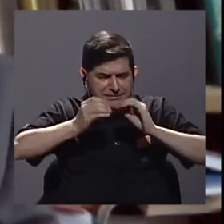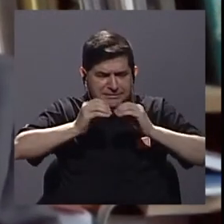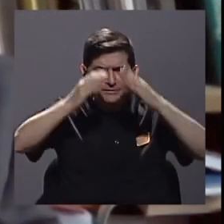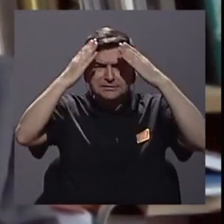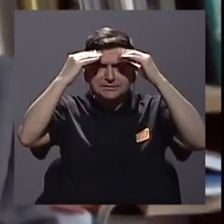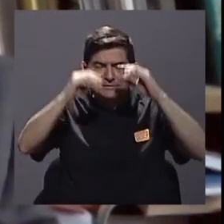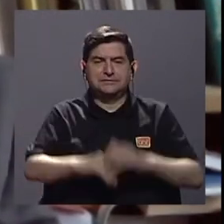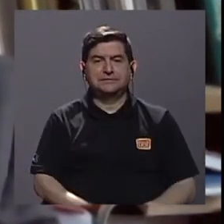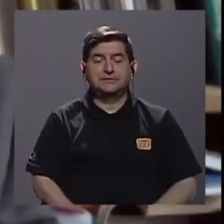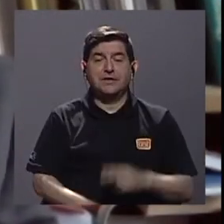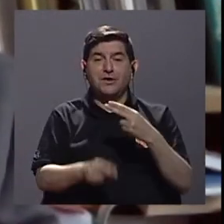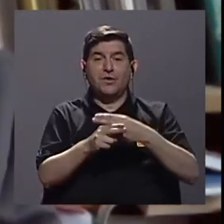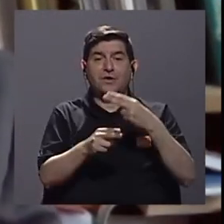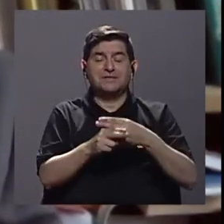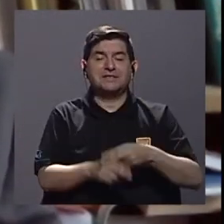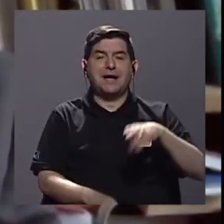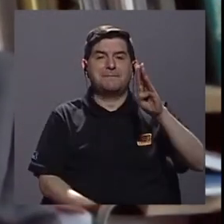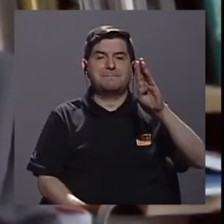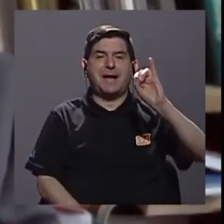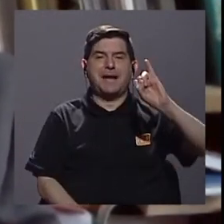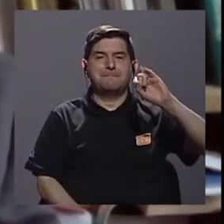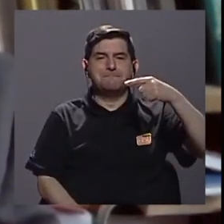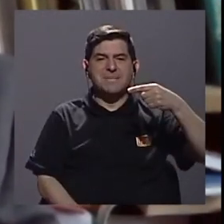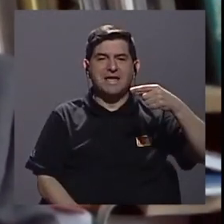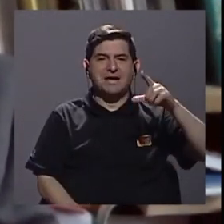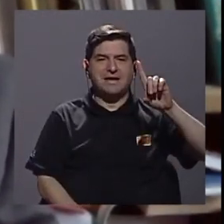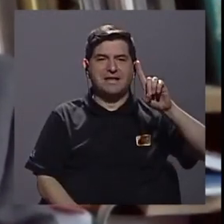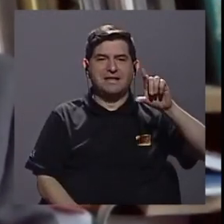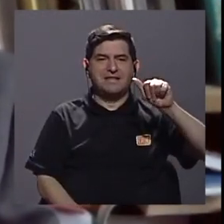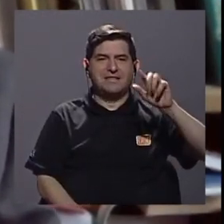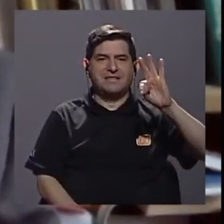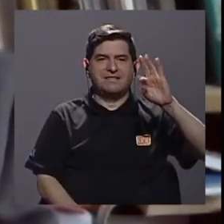lo que se ha llamado en la erga en data, ¿verdad?